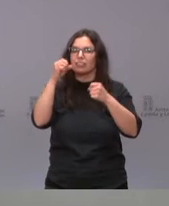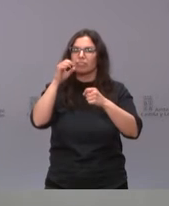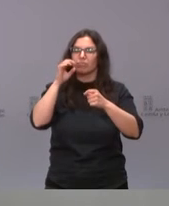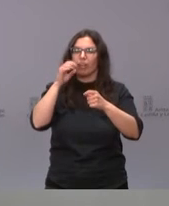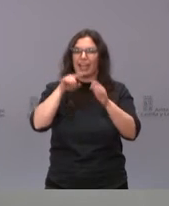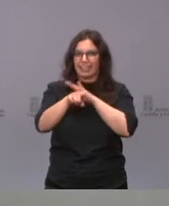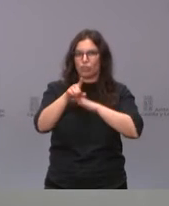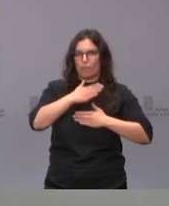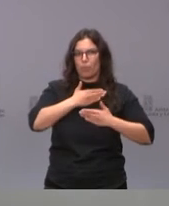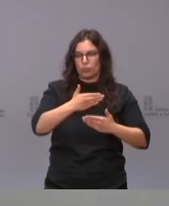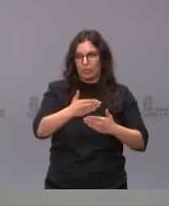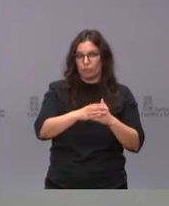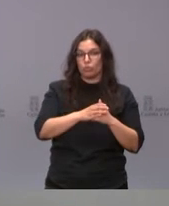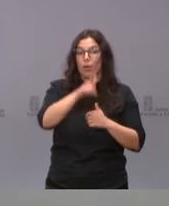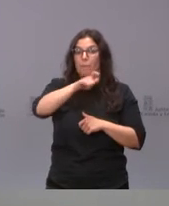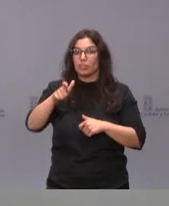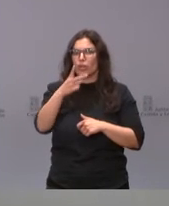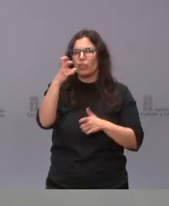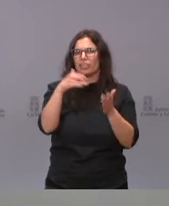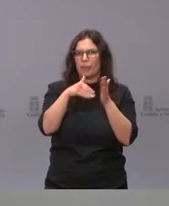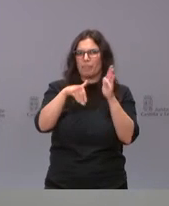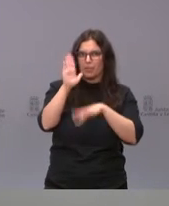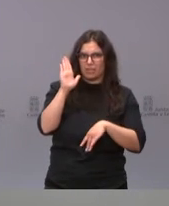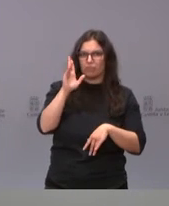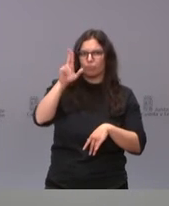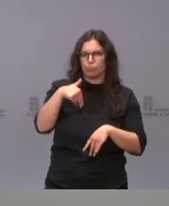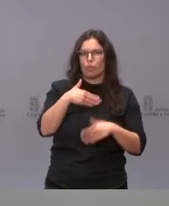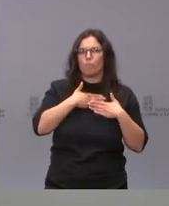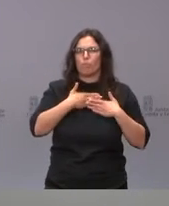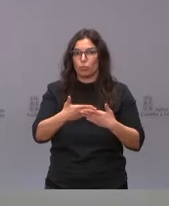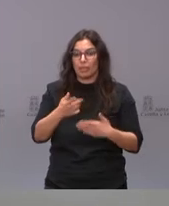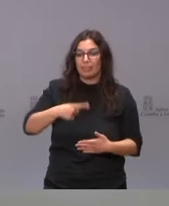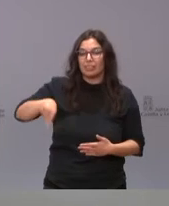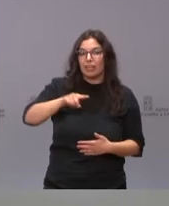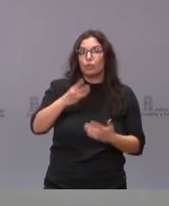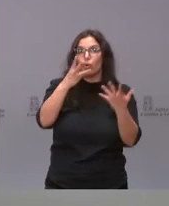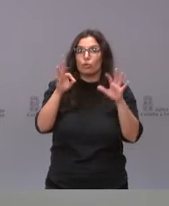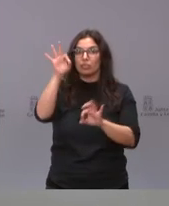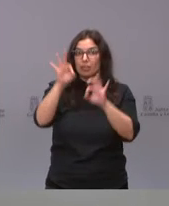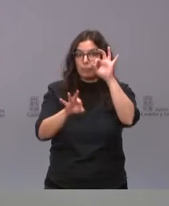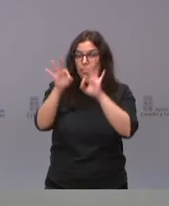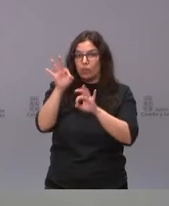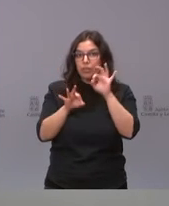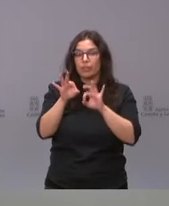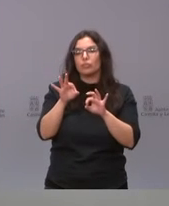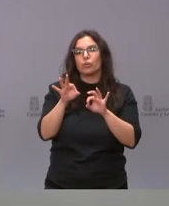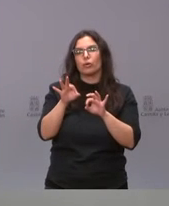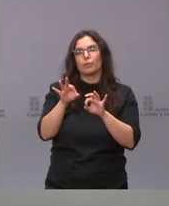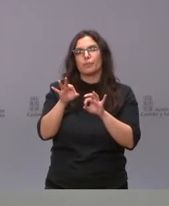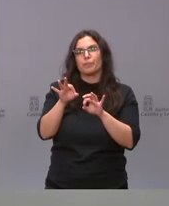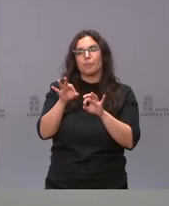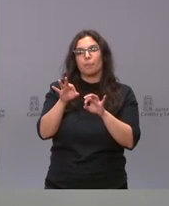de 200.000 personas son voluntarias y de estas, el 80% de estas entidades desarrollan